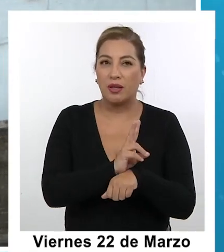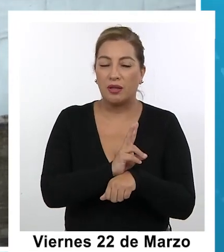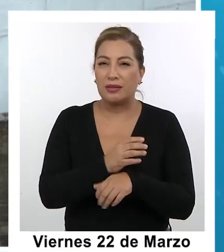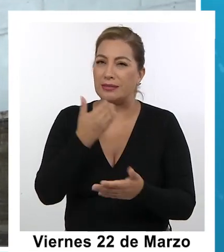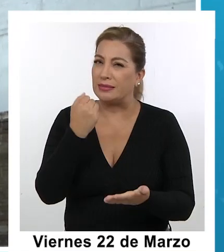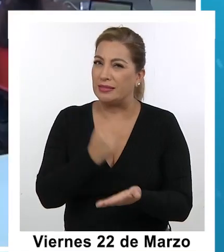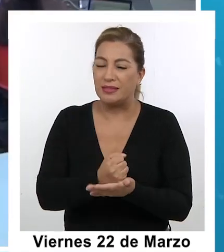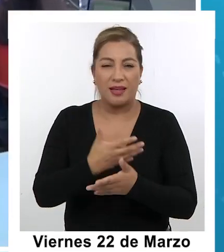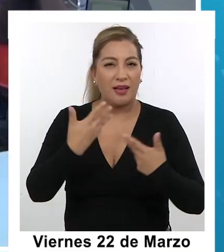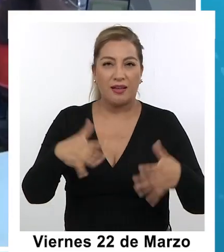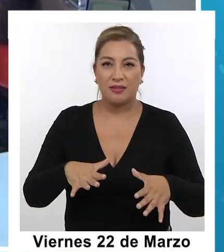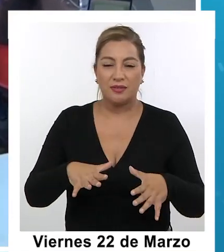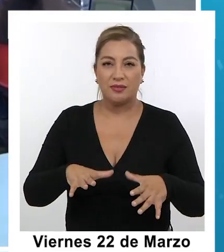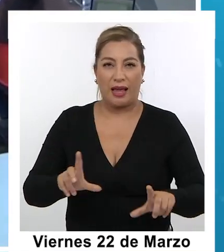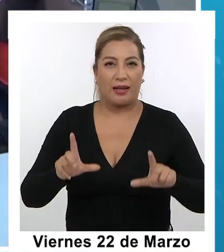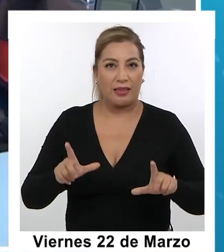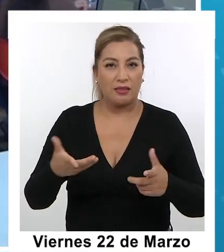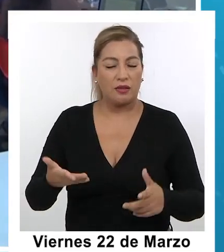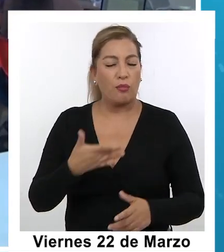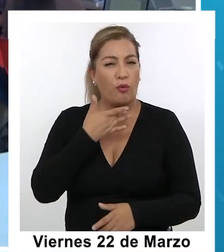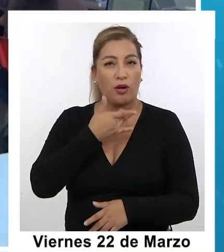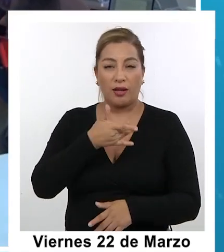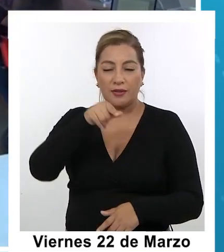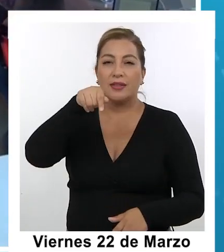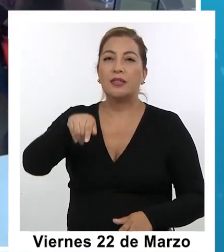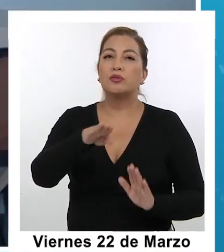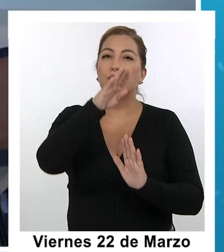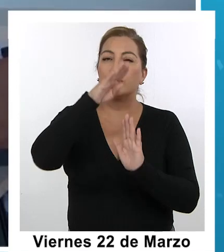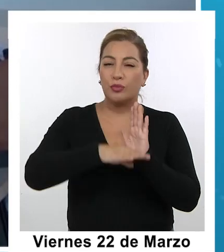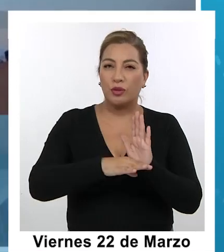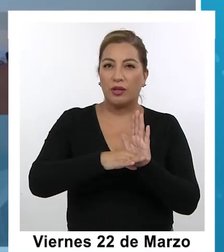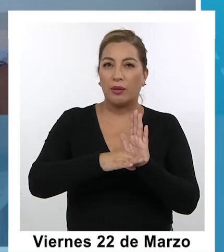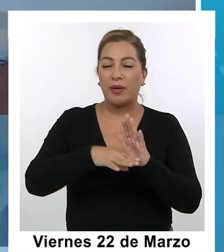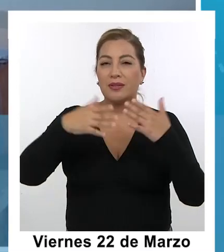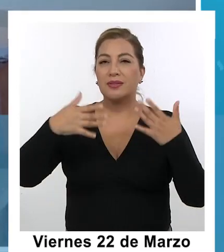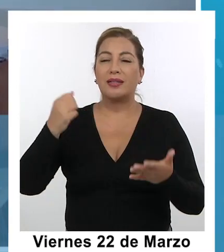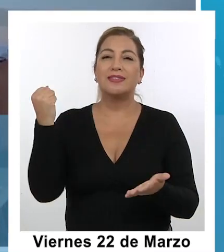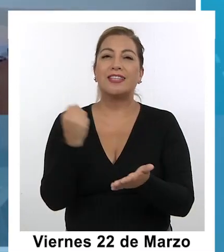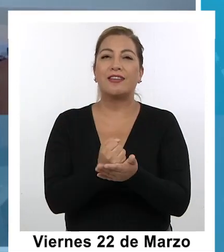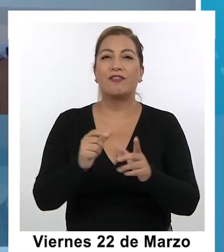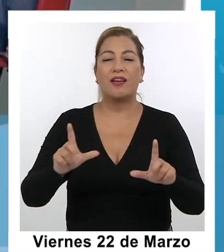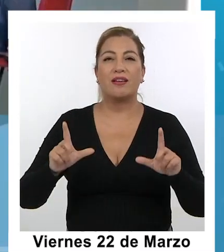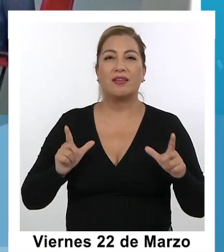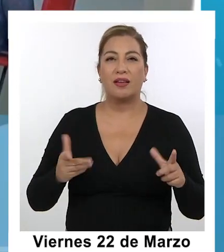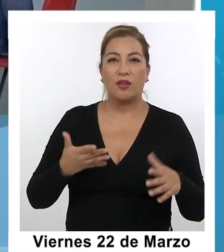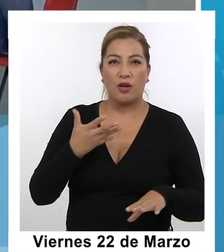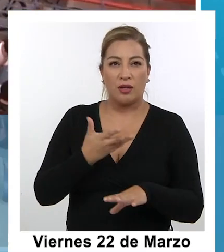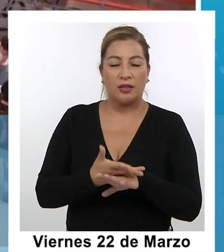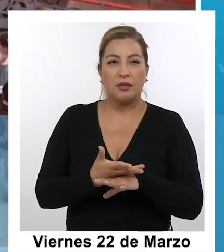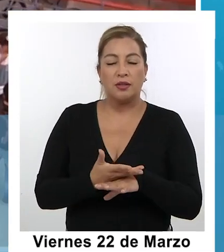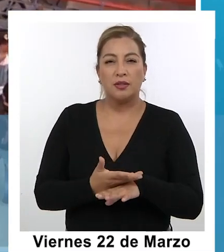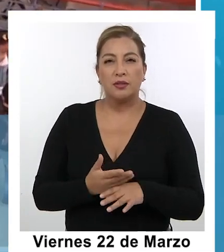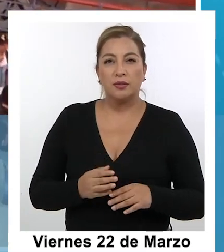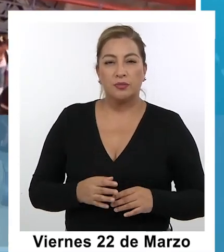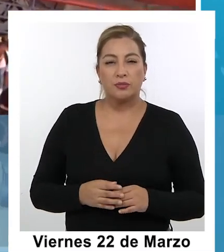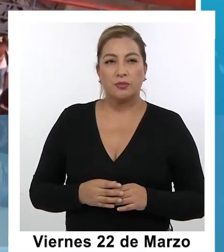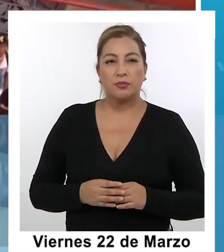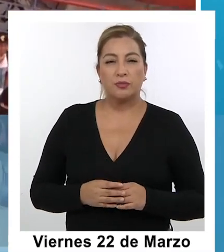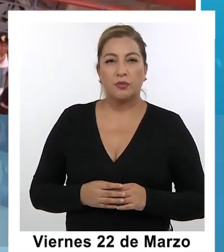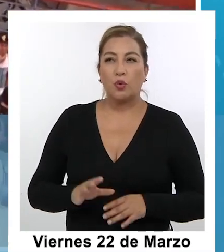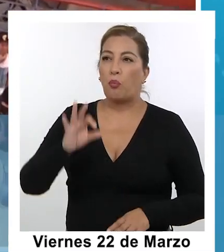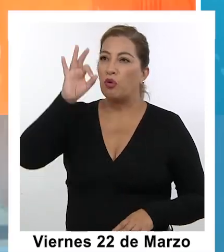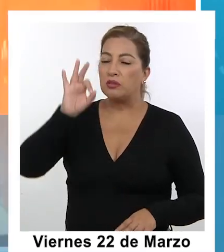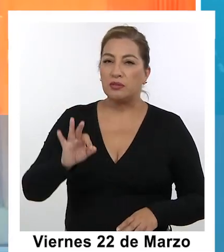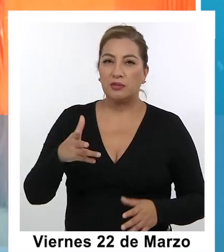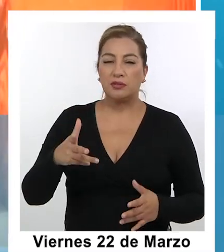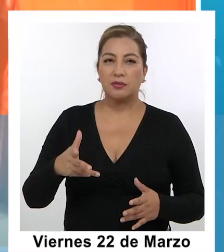alguien elija un programa acreditado. ¿Por qué? Porque es un programa que está certificado de alguna manera que tiene un alto grado o